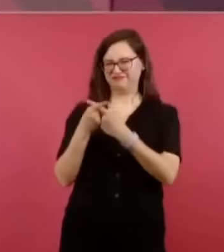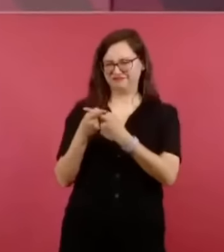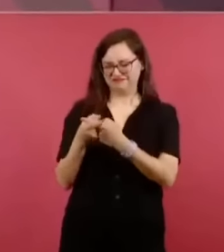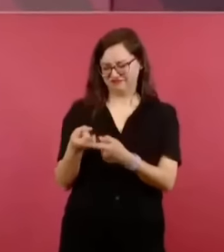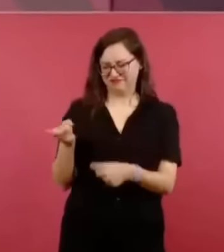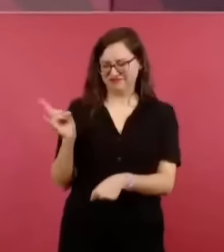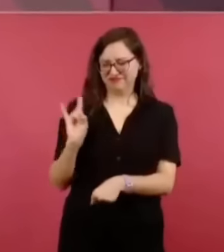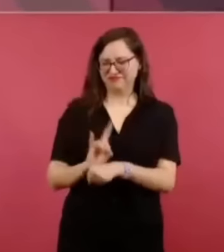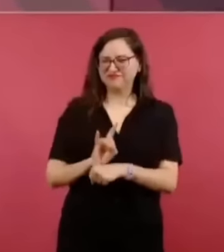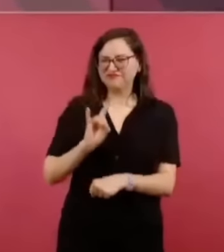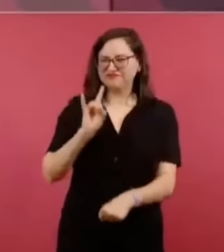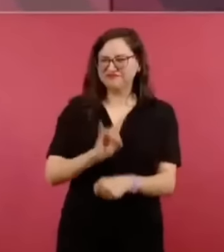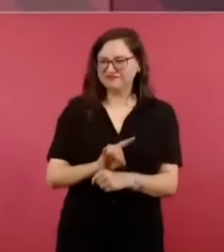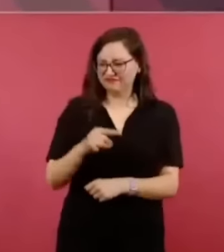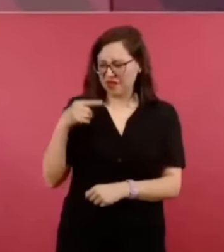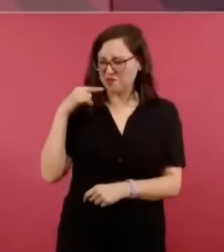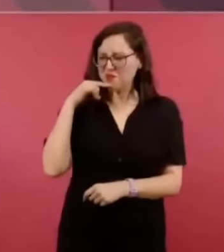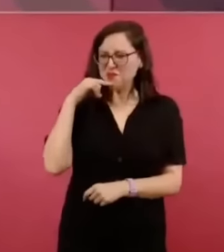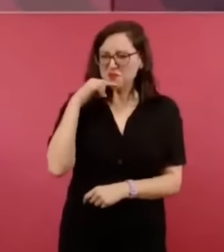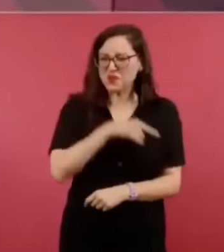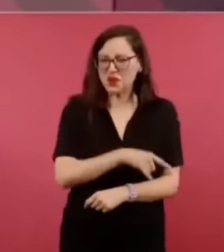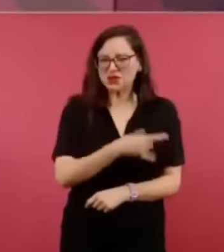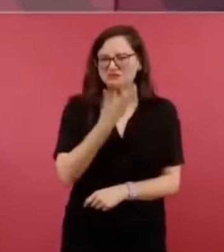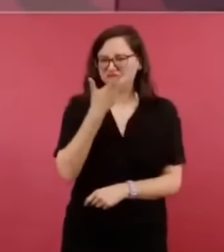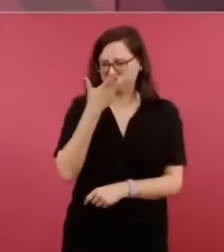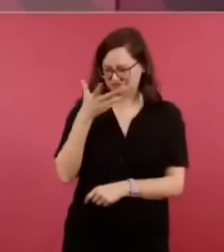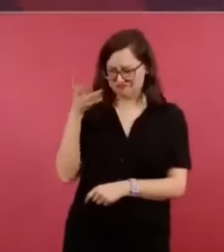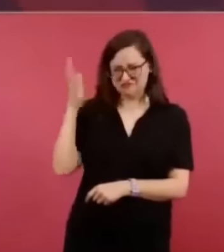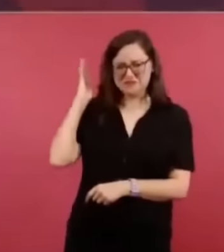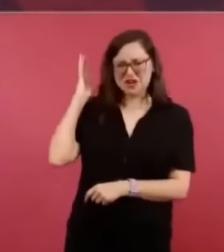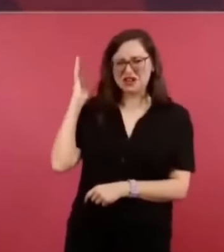el doble discurso, la doble moral.